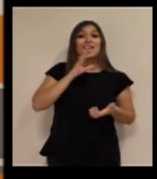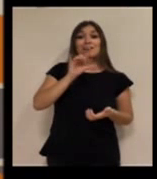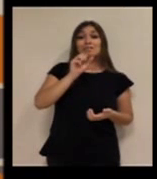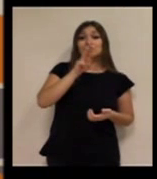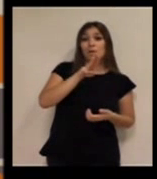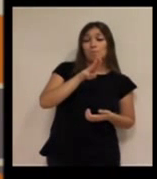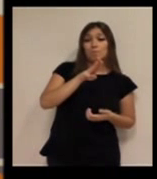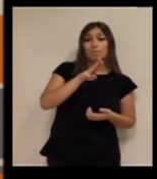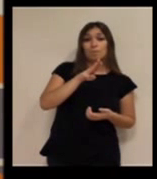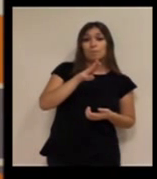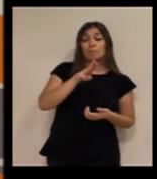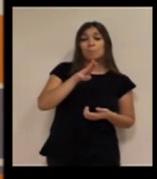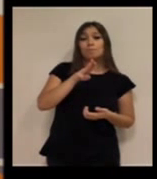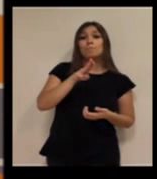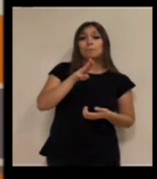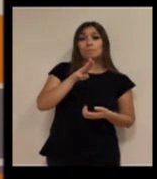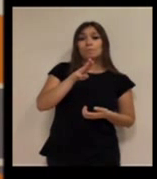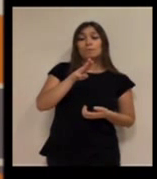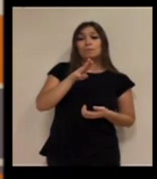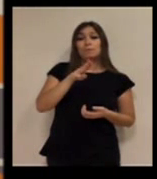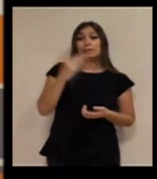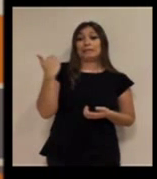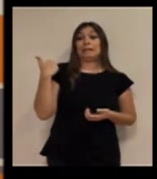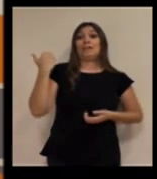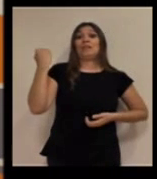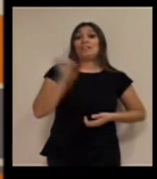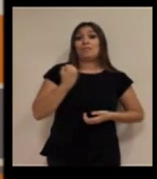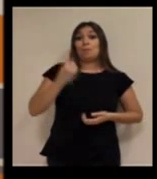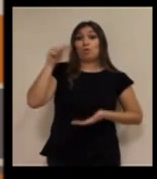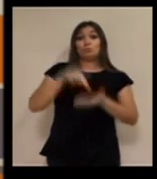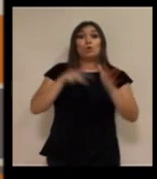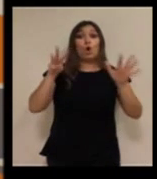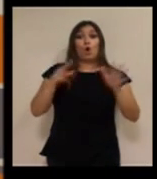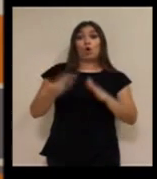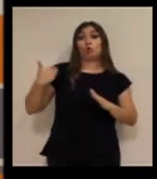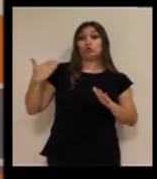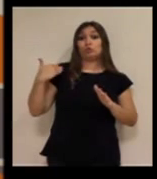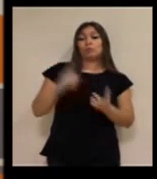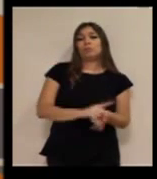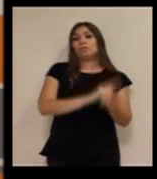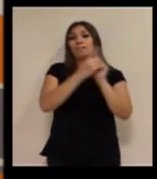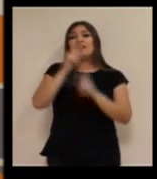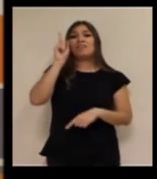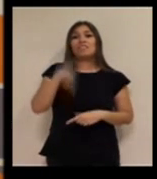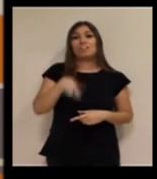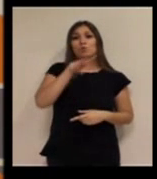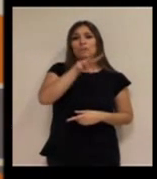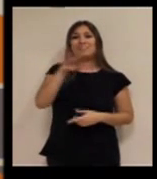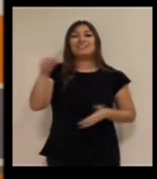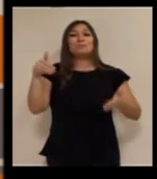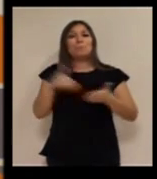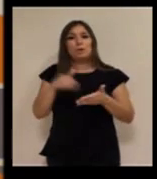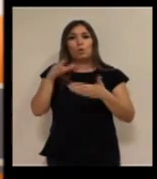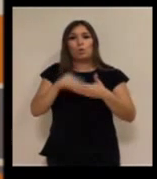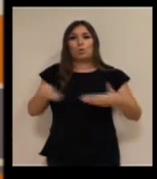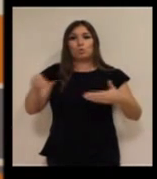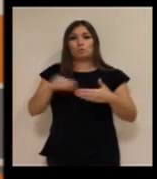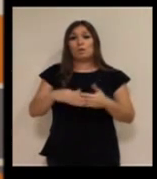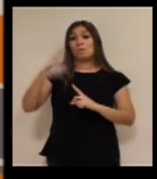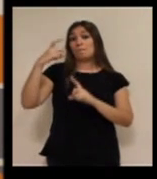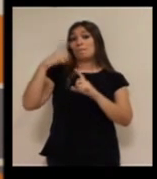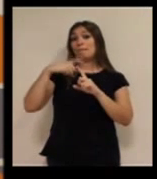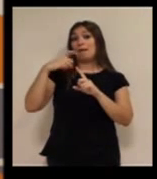SAT en diciembre del 2008 a 123.000 usuarios en mayo del